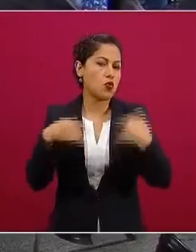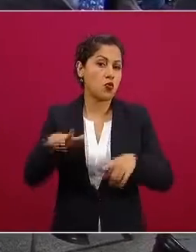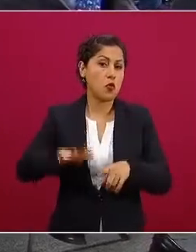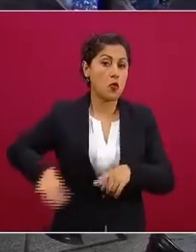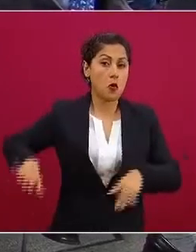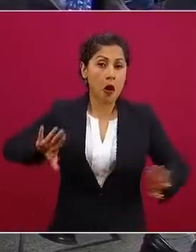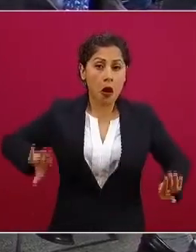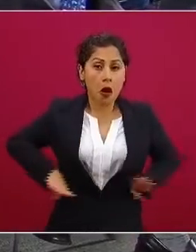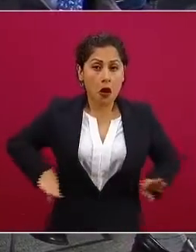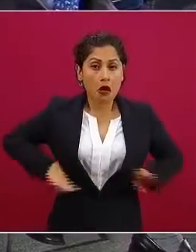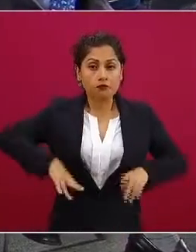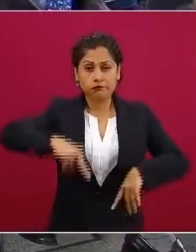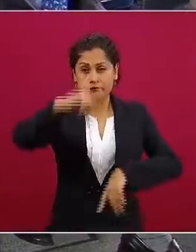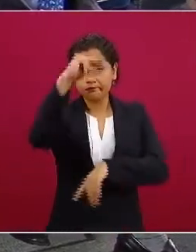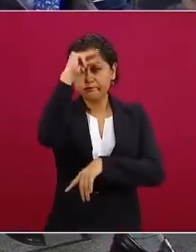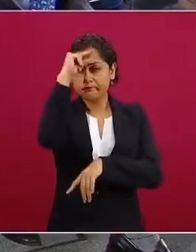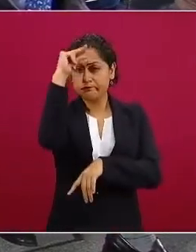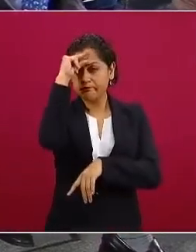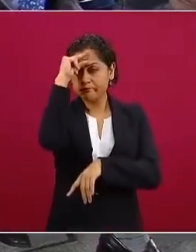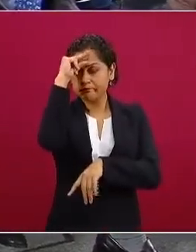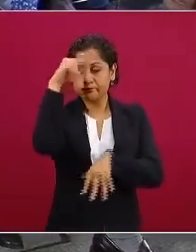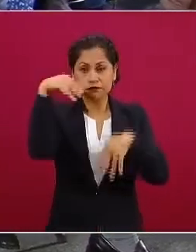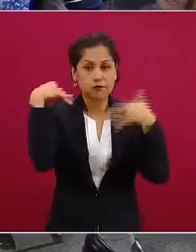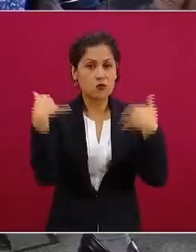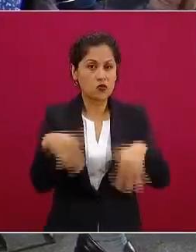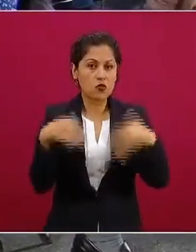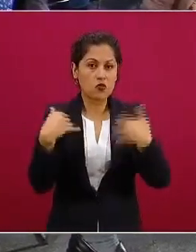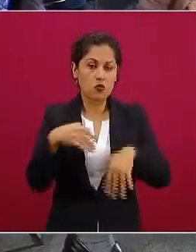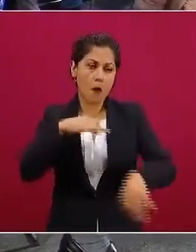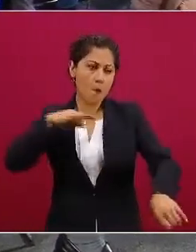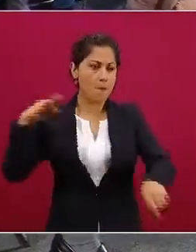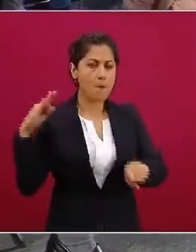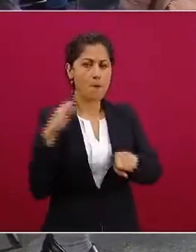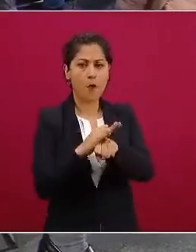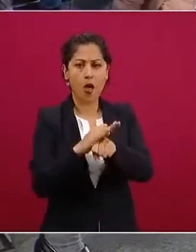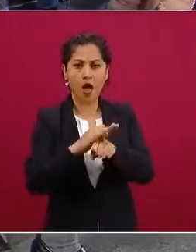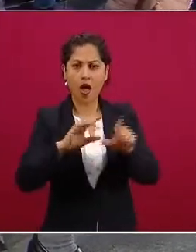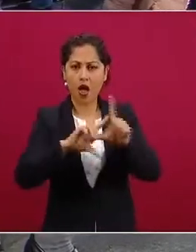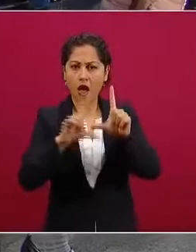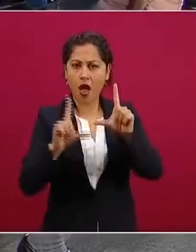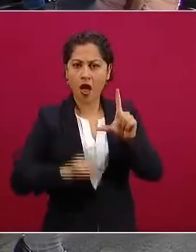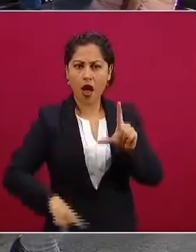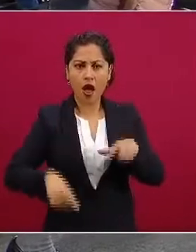más patriota que se haya tenido en toda la historia